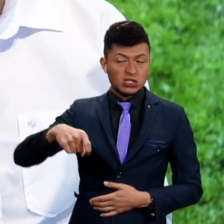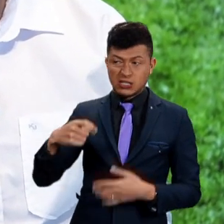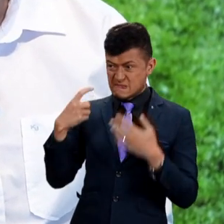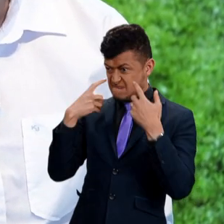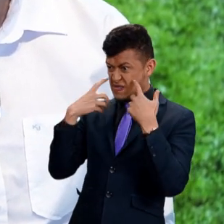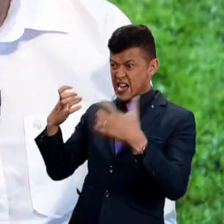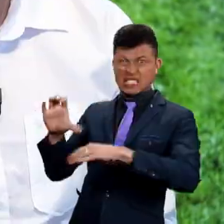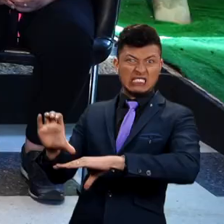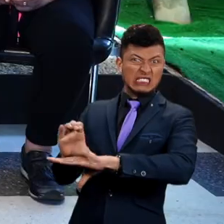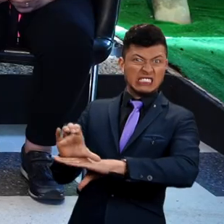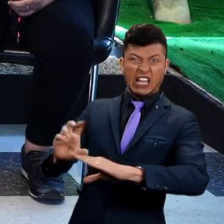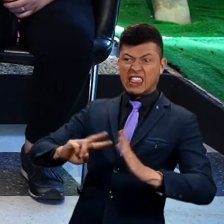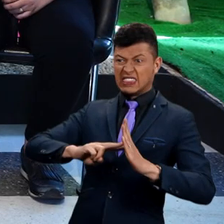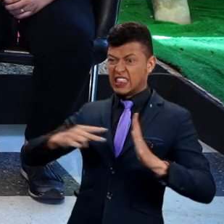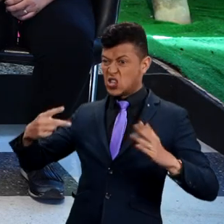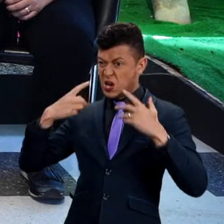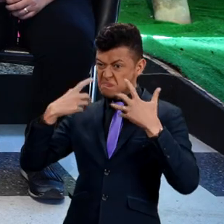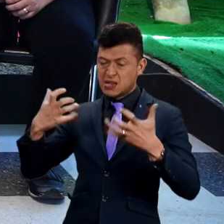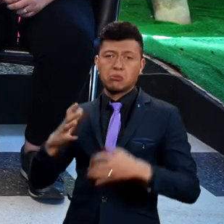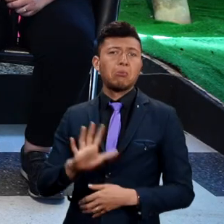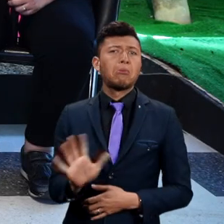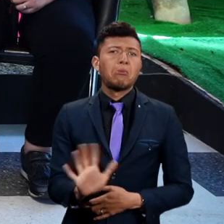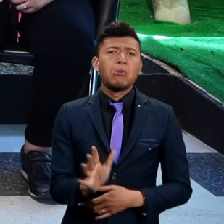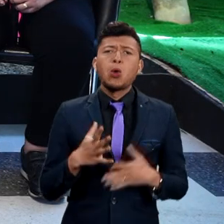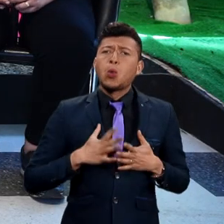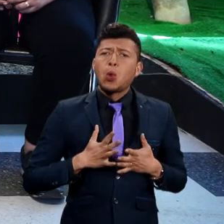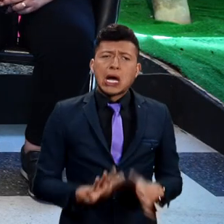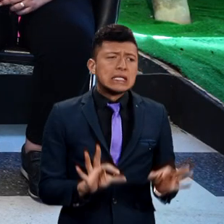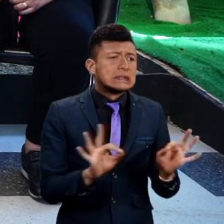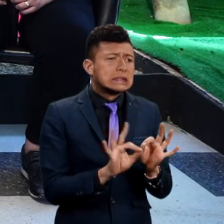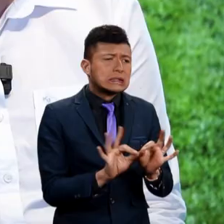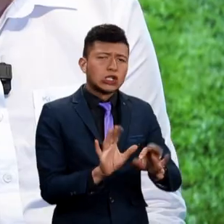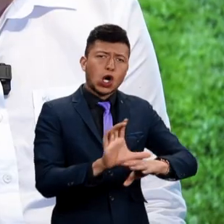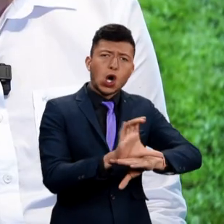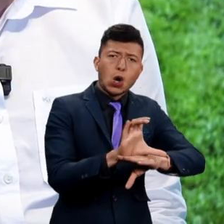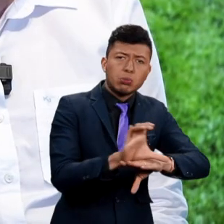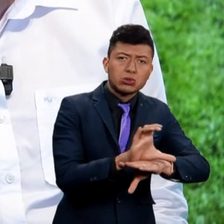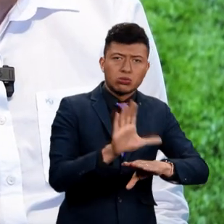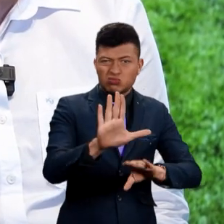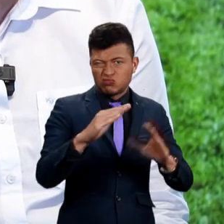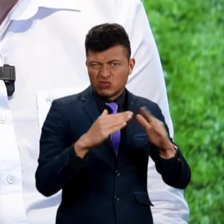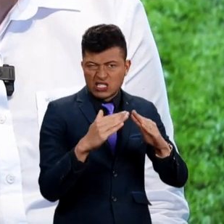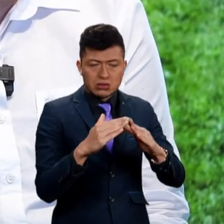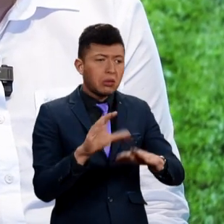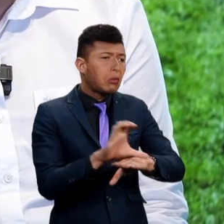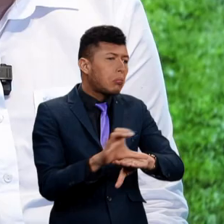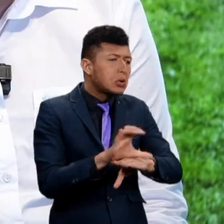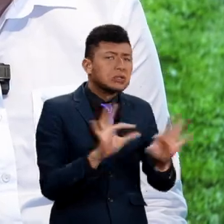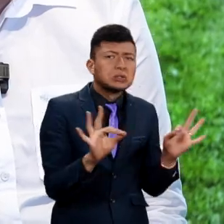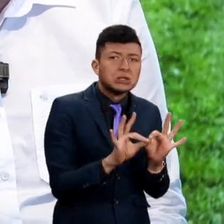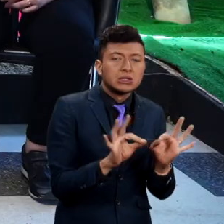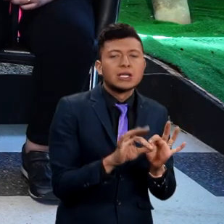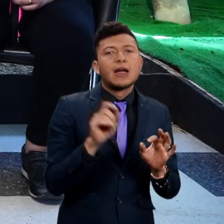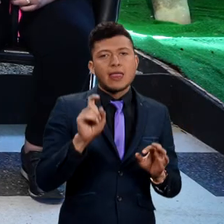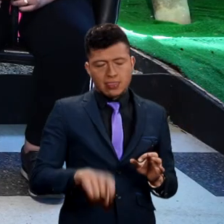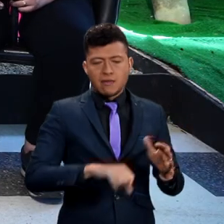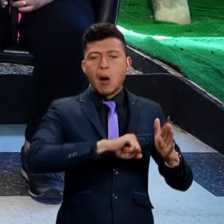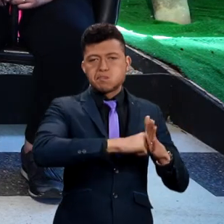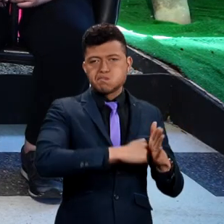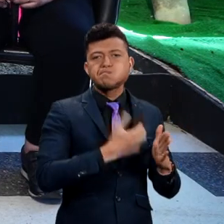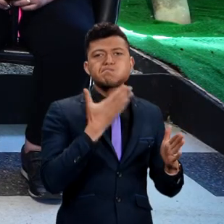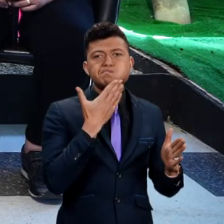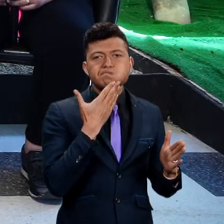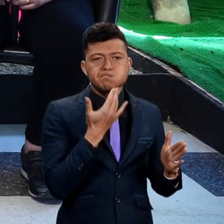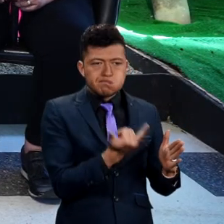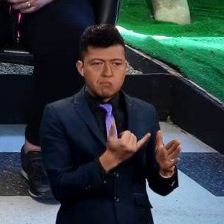necesitas ningún equipo así como uff, de última tecnología no, puede ser tu computador que está en tu casa, claro está que pues que tenga